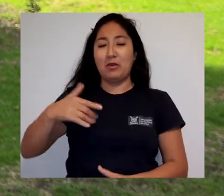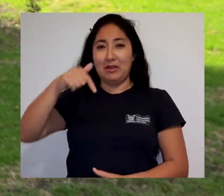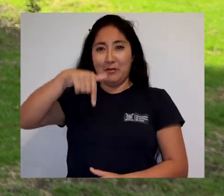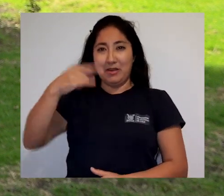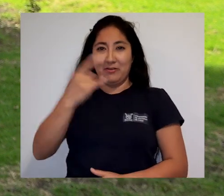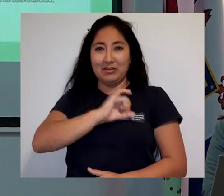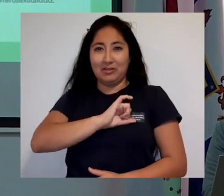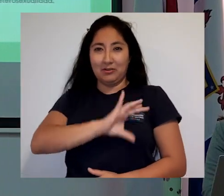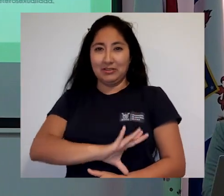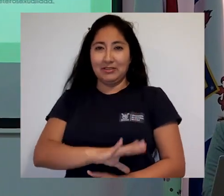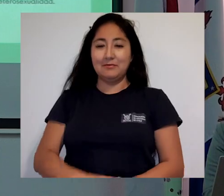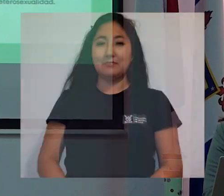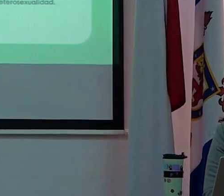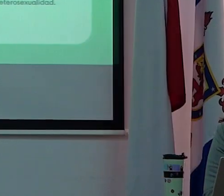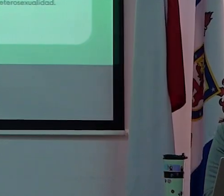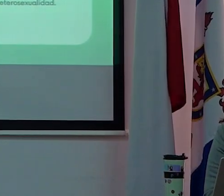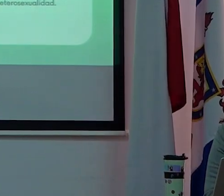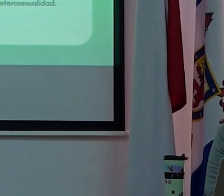nuestra universidad.